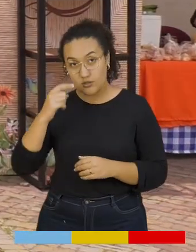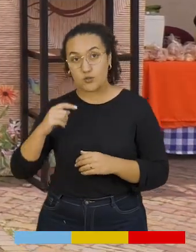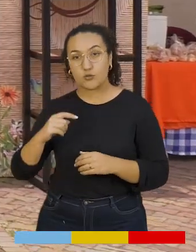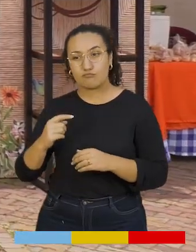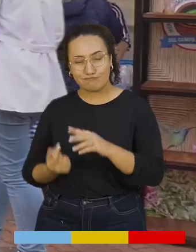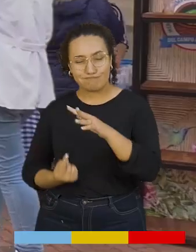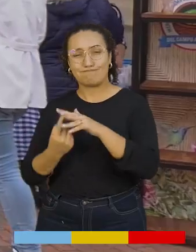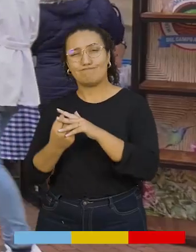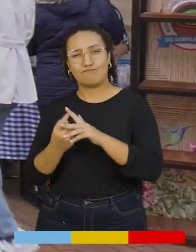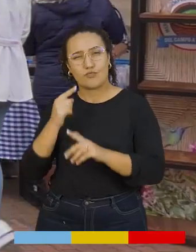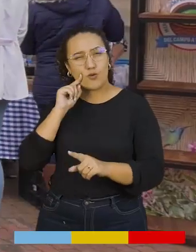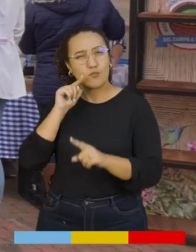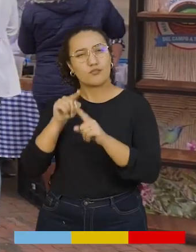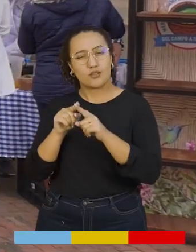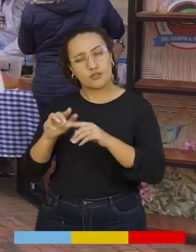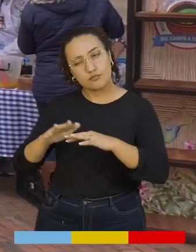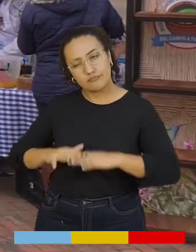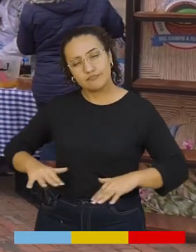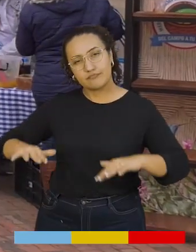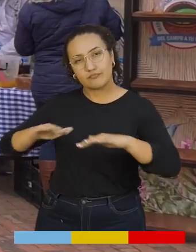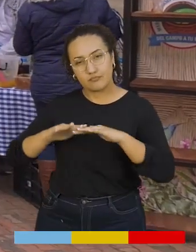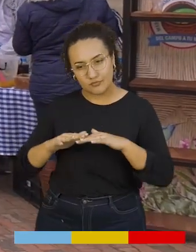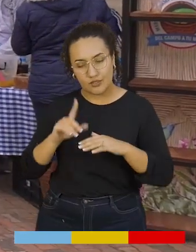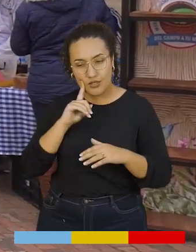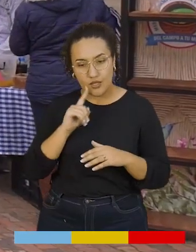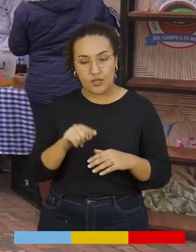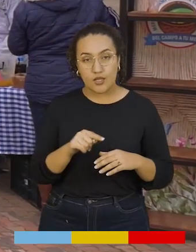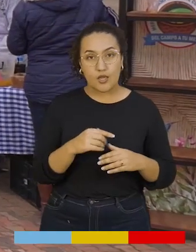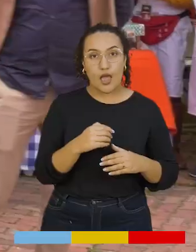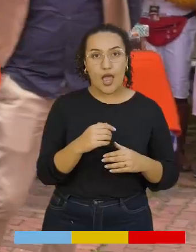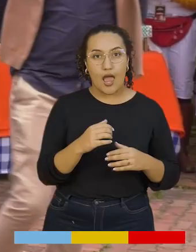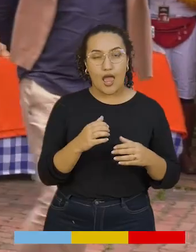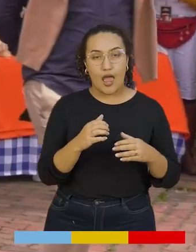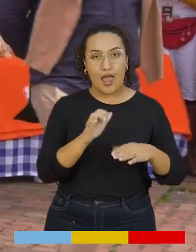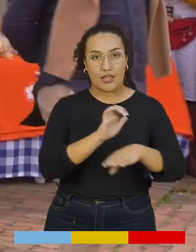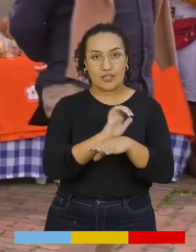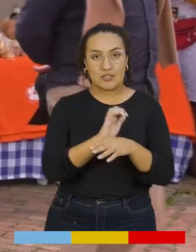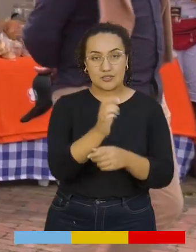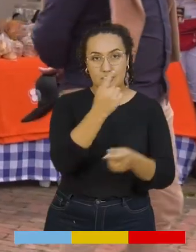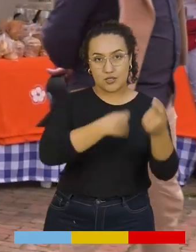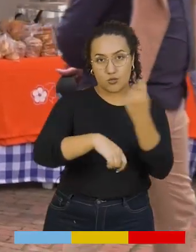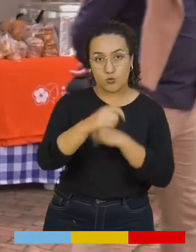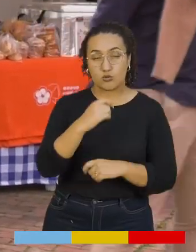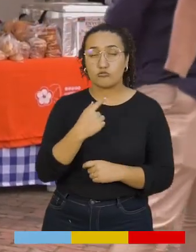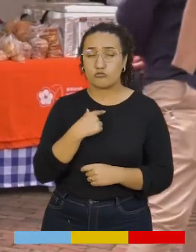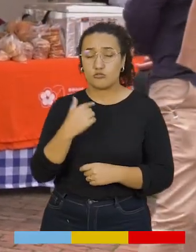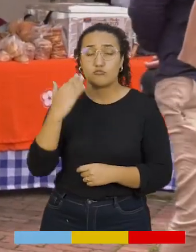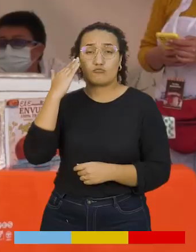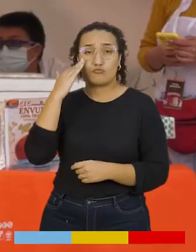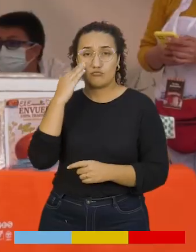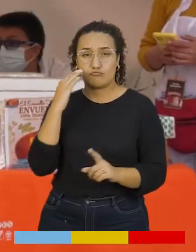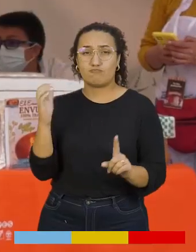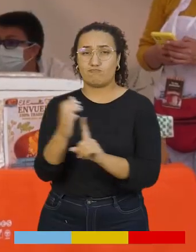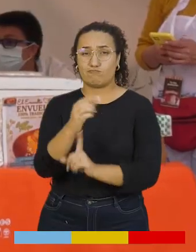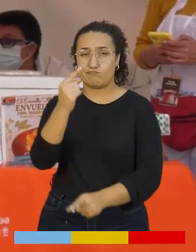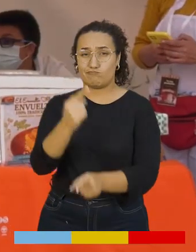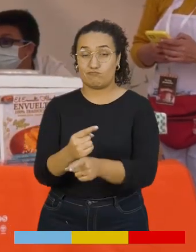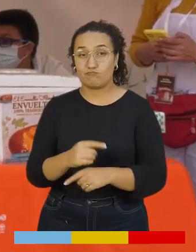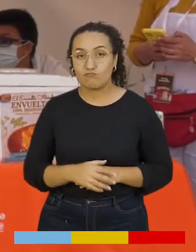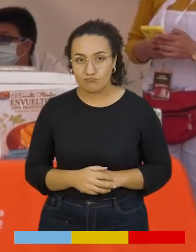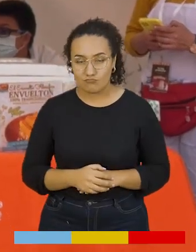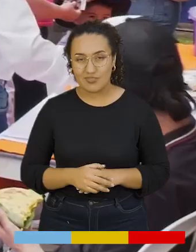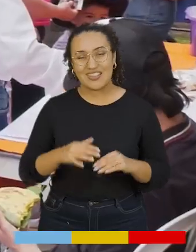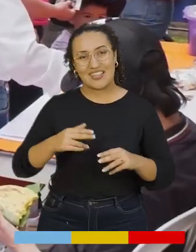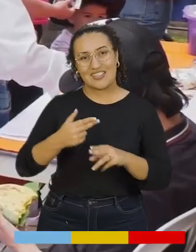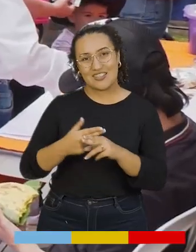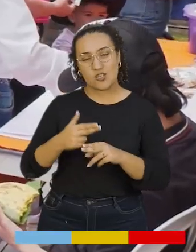administración como un espacio que fuera la incubadora de nuestra agencia de comercialización. Estoy segura que lo hemos